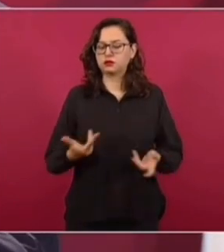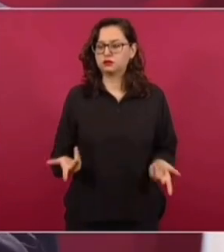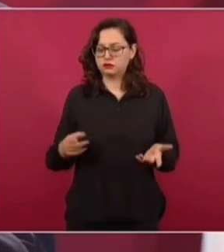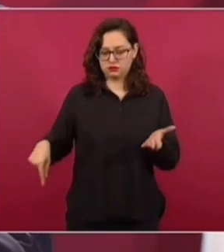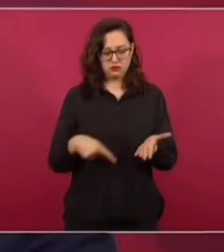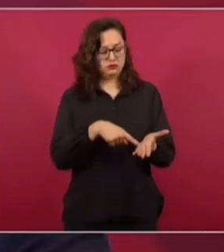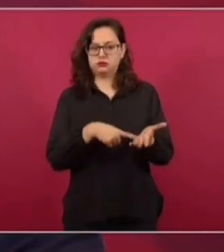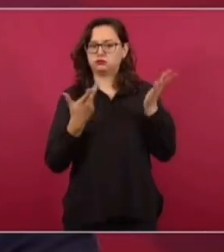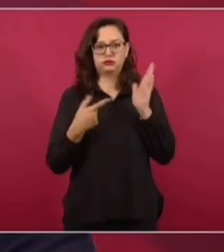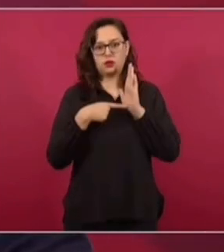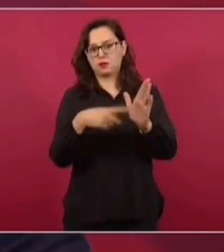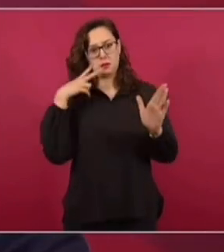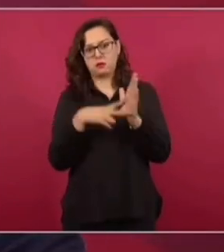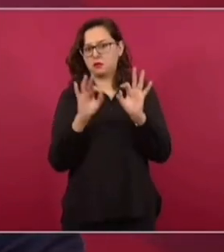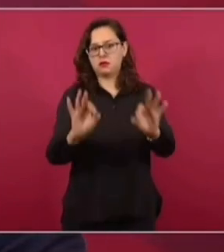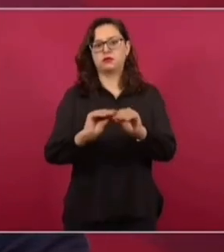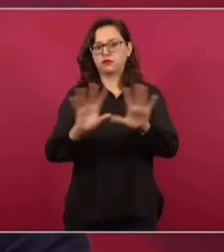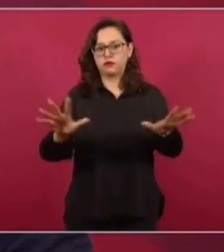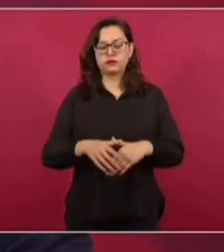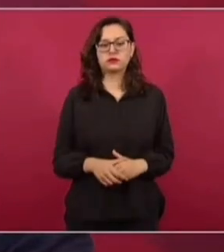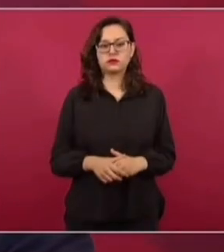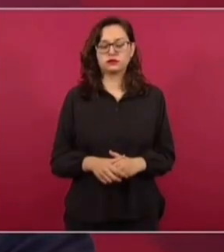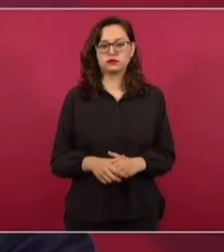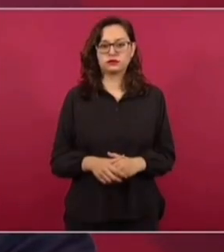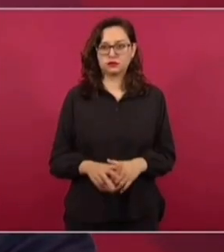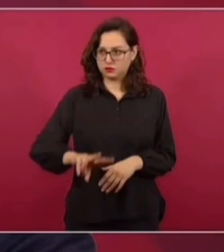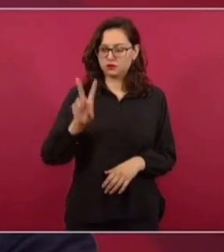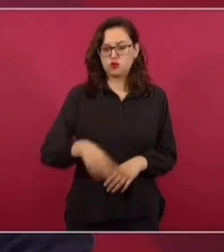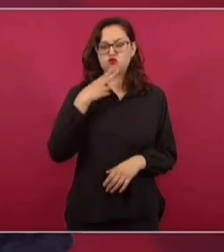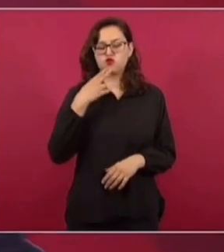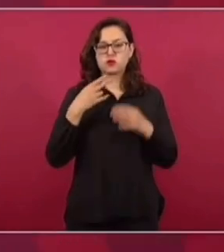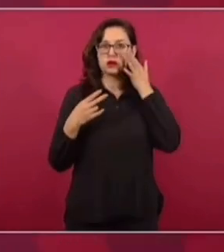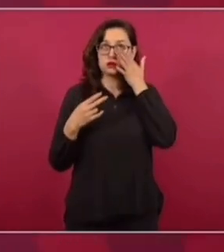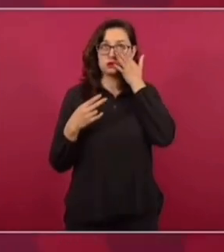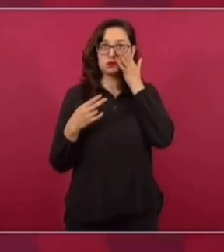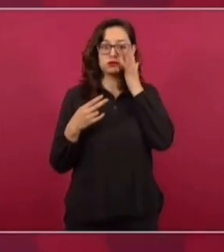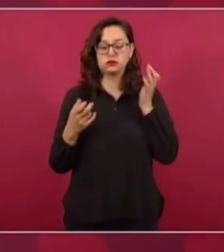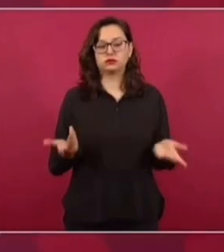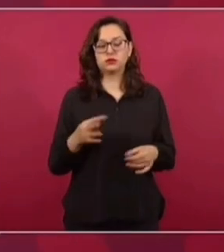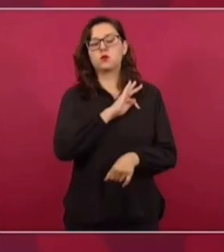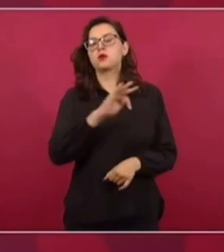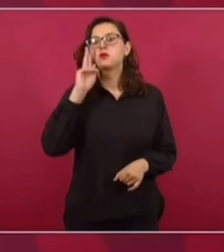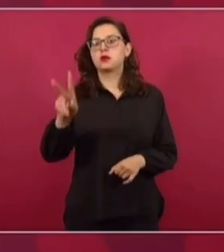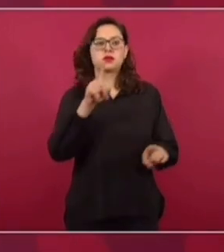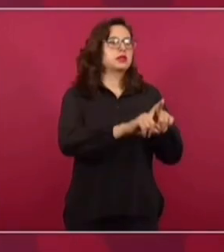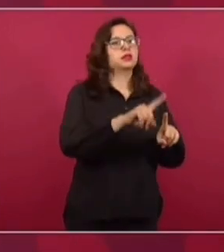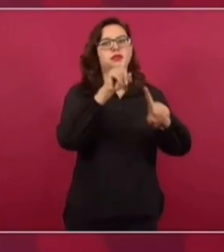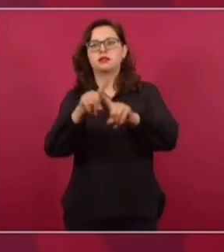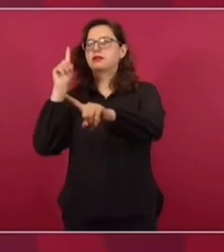salen. Bien. Resultan. Y así se sabe quién es quién.